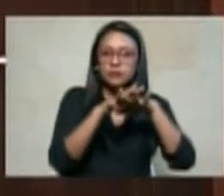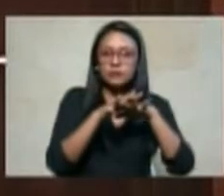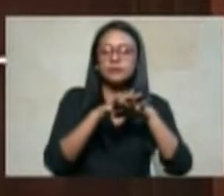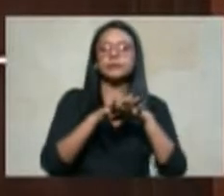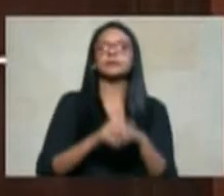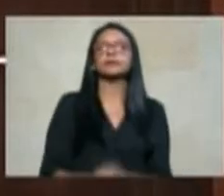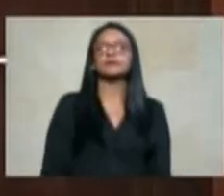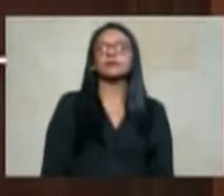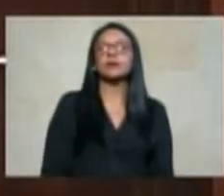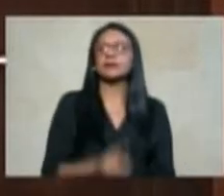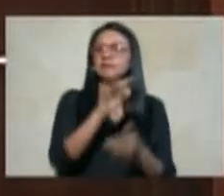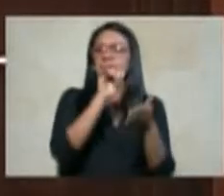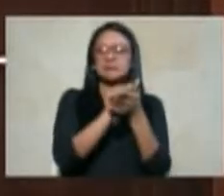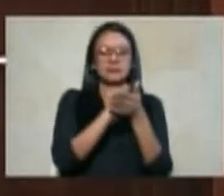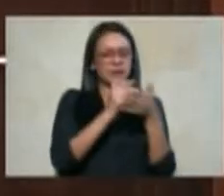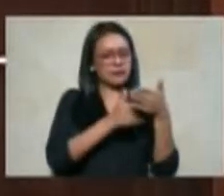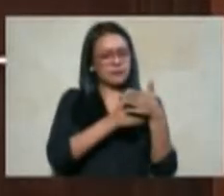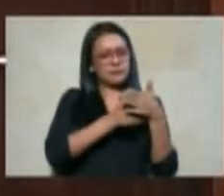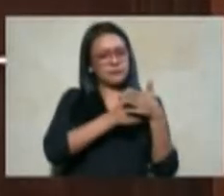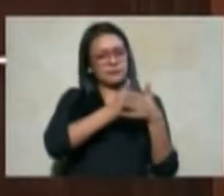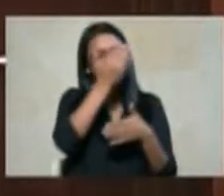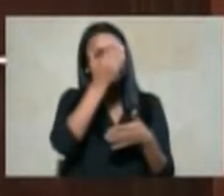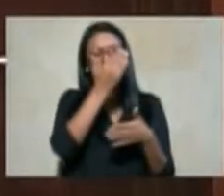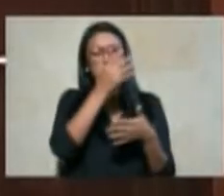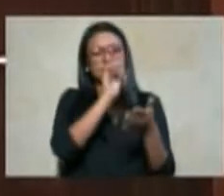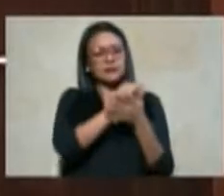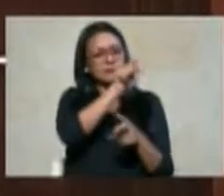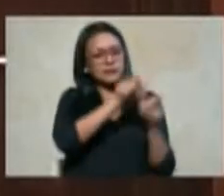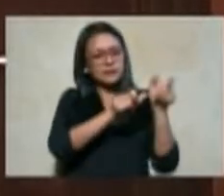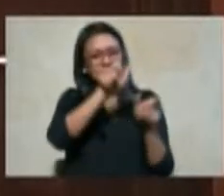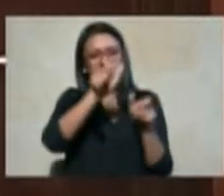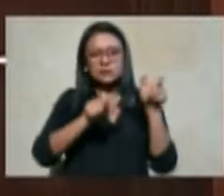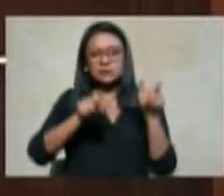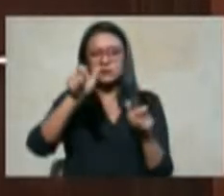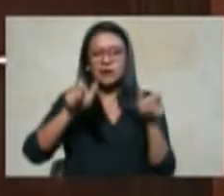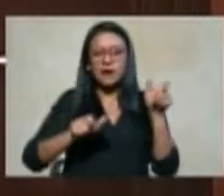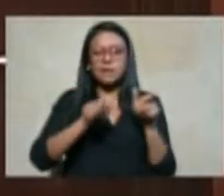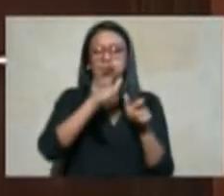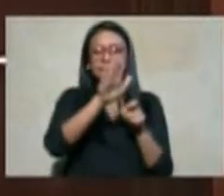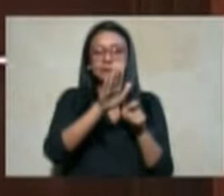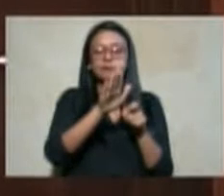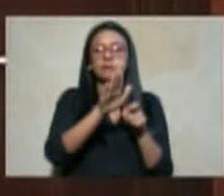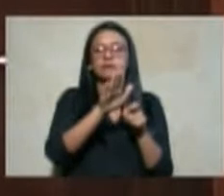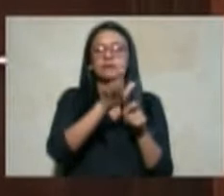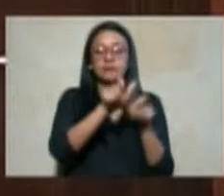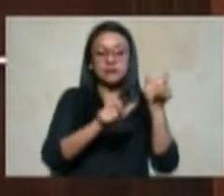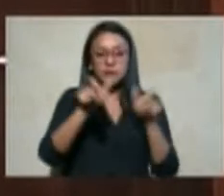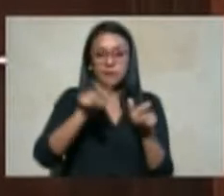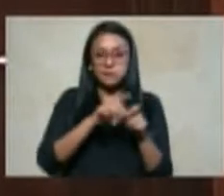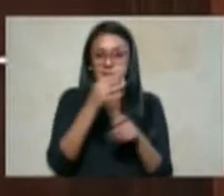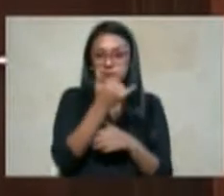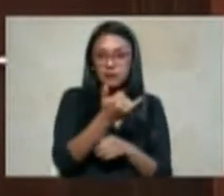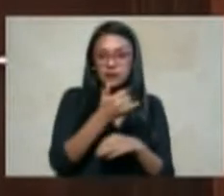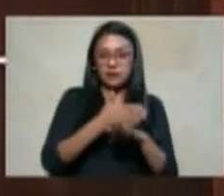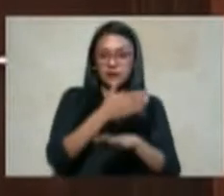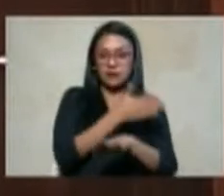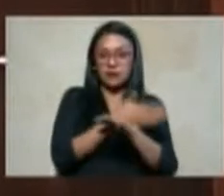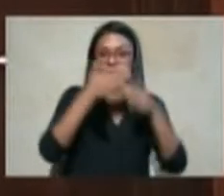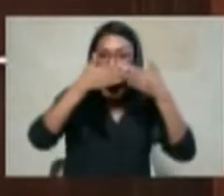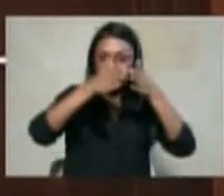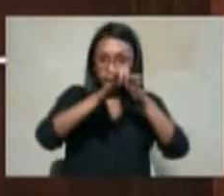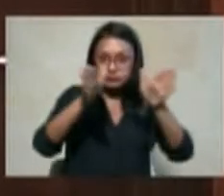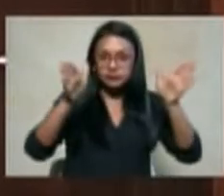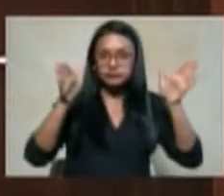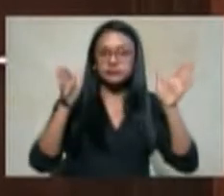en el cual las personas a las cuales se les apertura una etapa